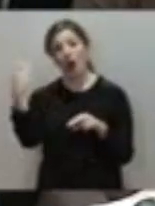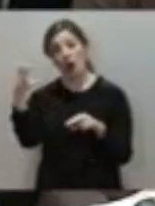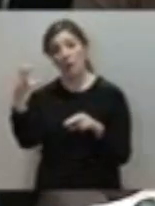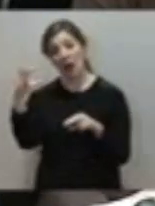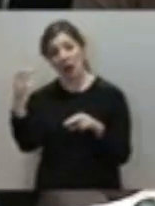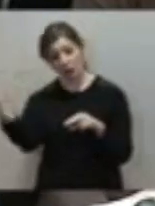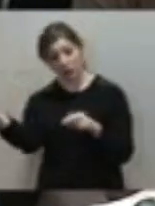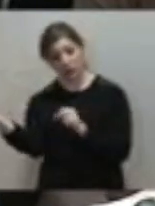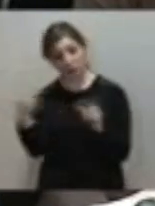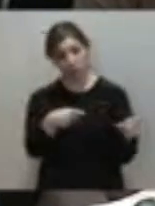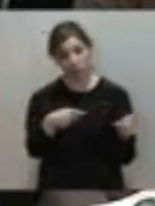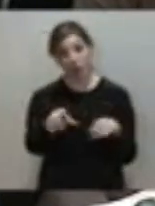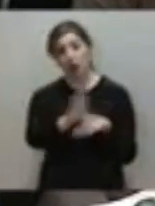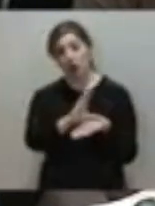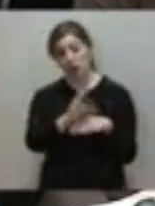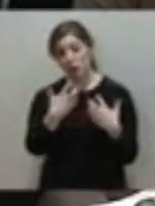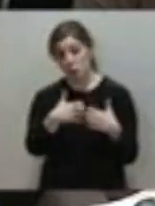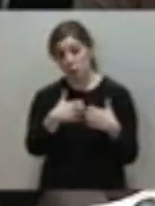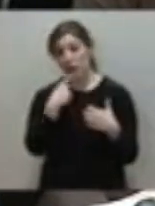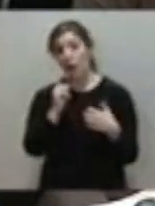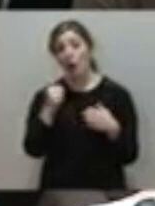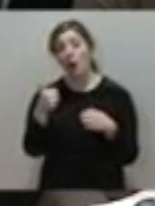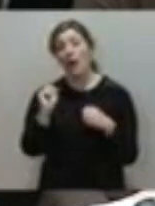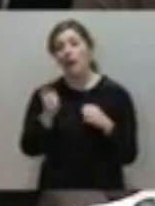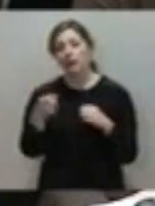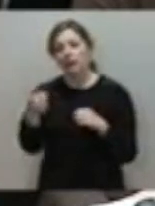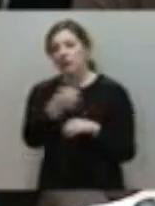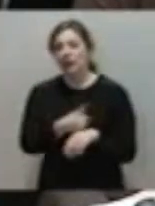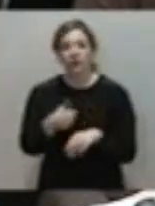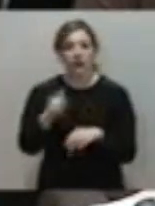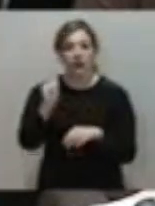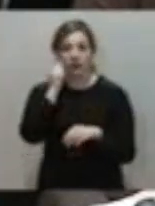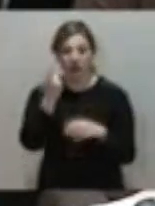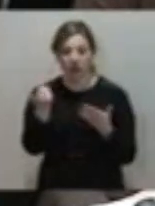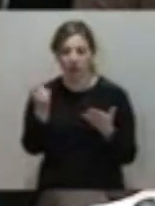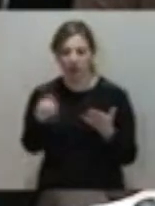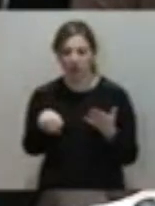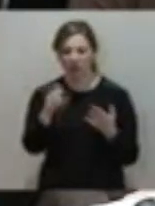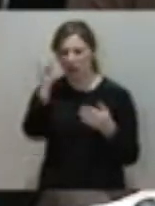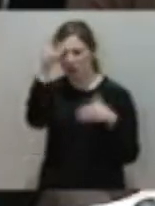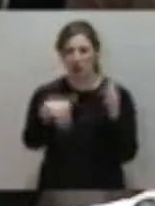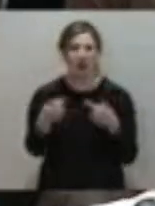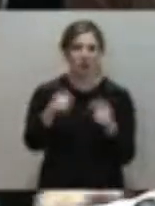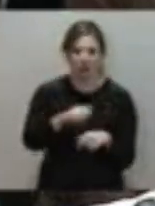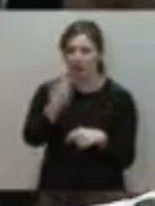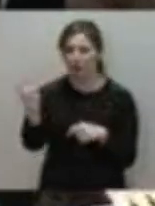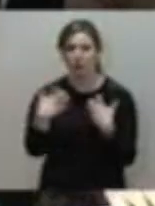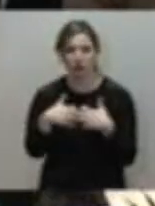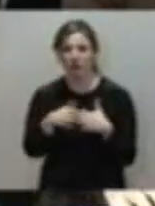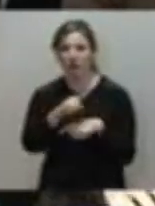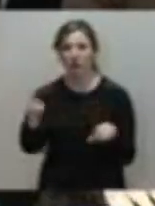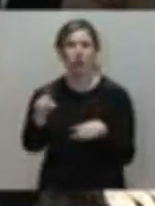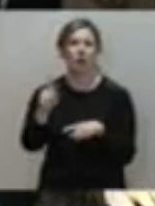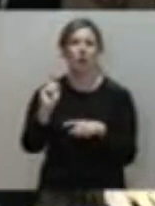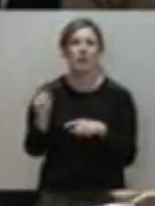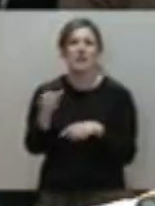consejeros de industria, repito, antiguo jefe de Javier Fernández, que ni ve, ni sabía nada, ni cuando era director de minas, ni cuando fue consejero de industria, ni cuando ha sido secretario general